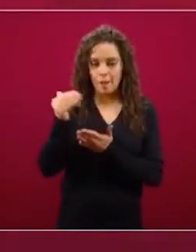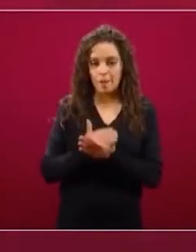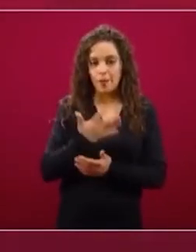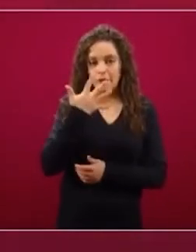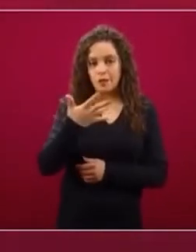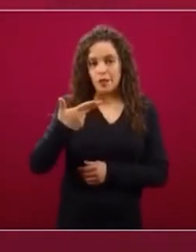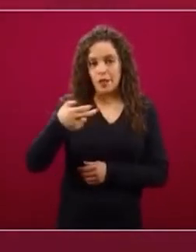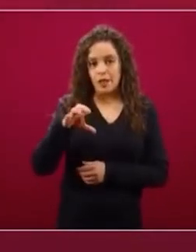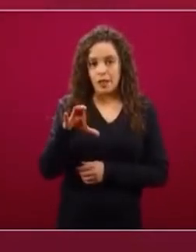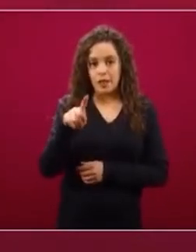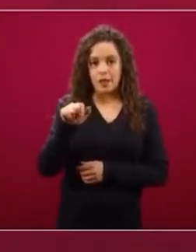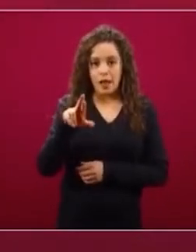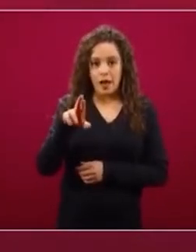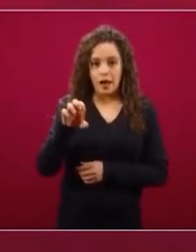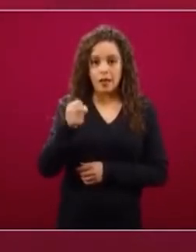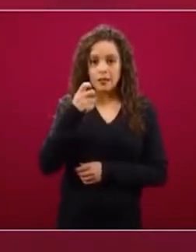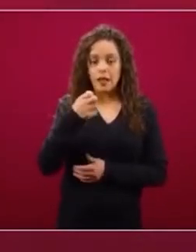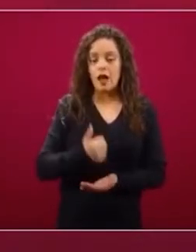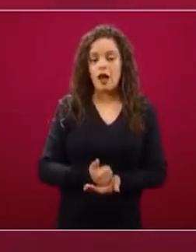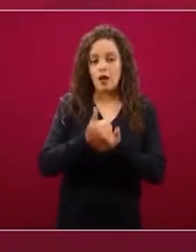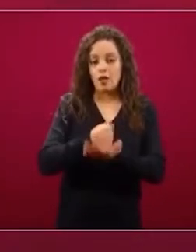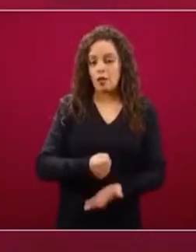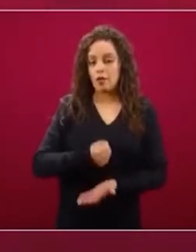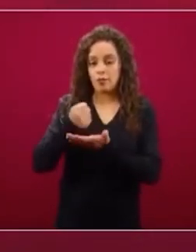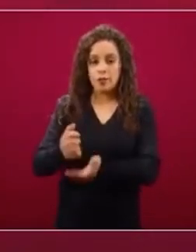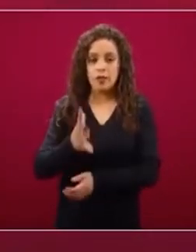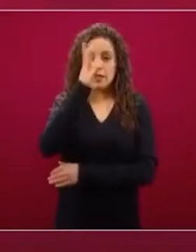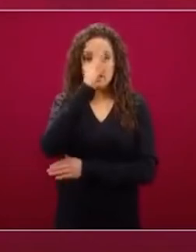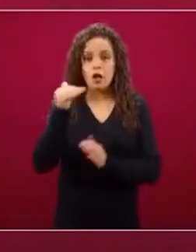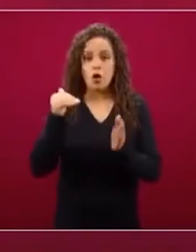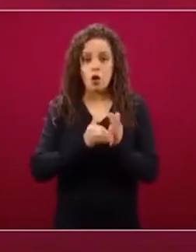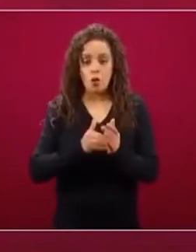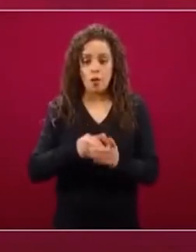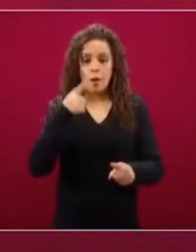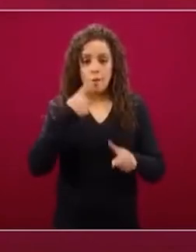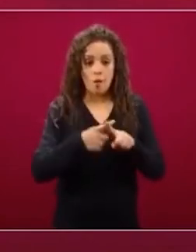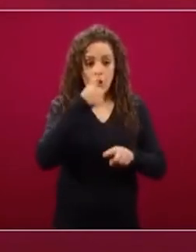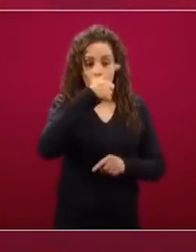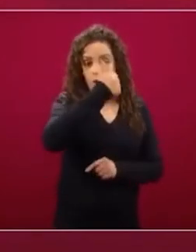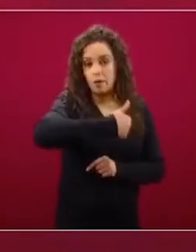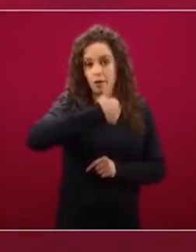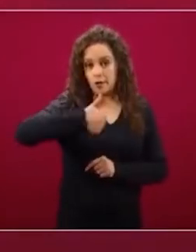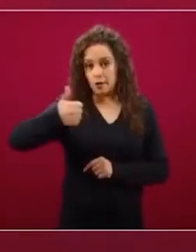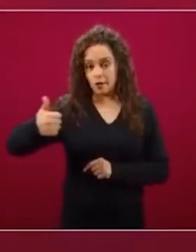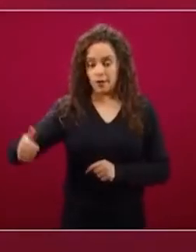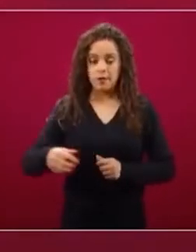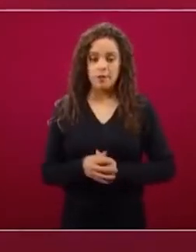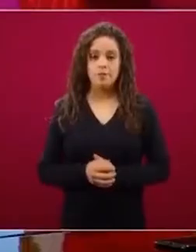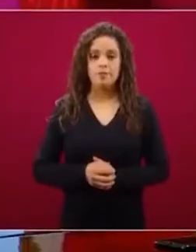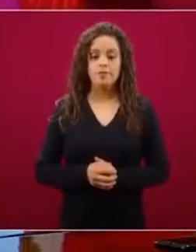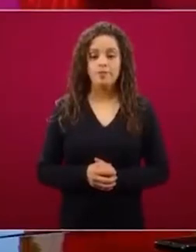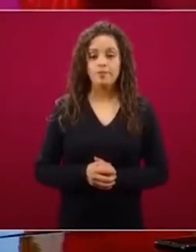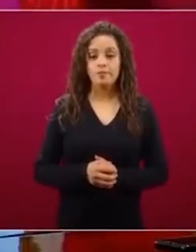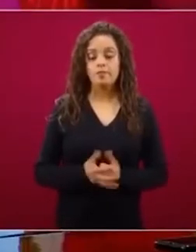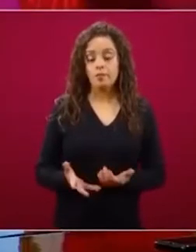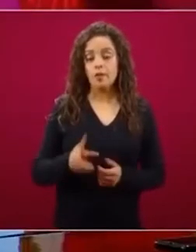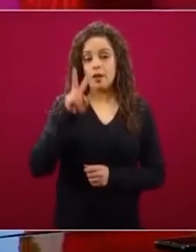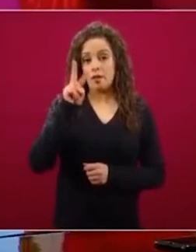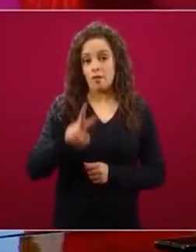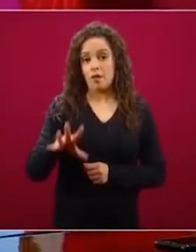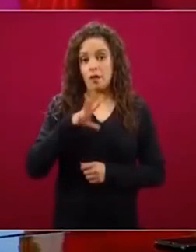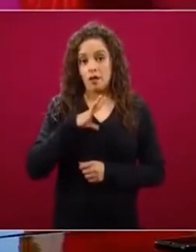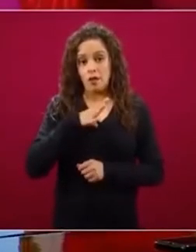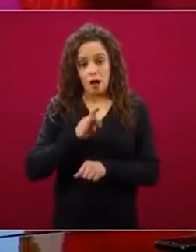se les está apoyando con cinco mil pesos por productor. Igualmente, hay un respaldo económico para los productores de